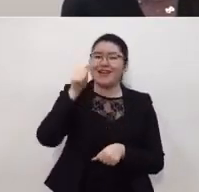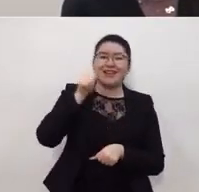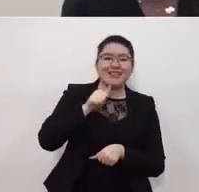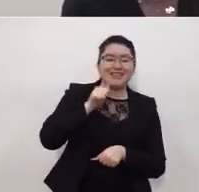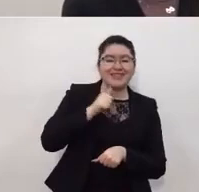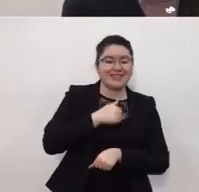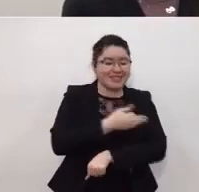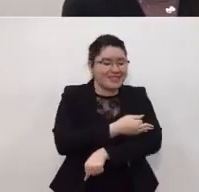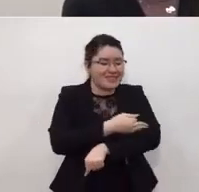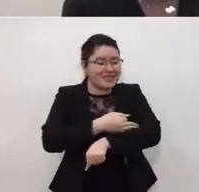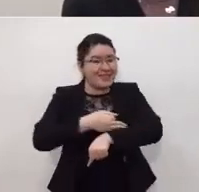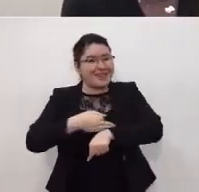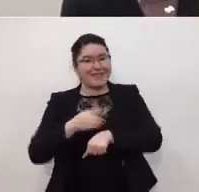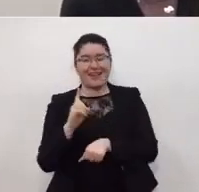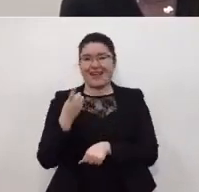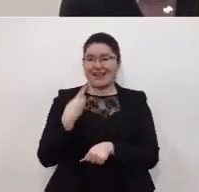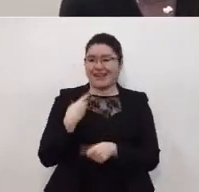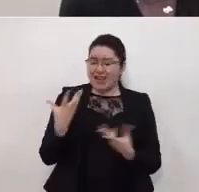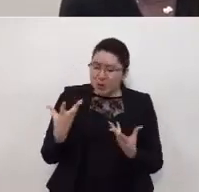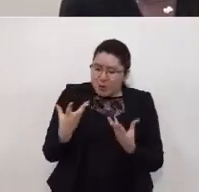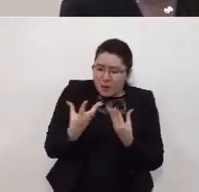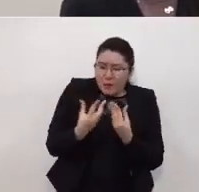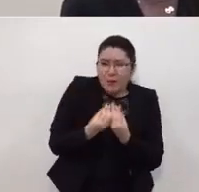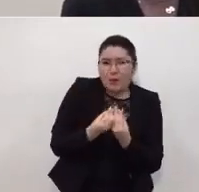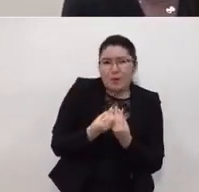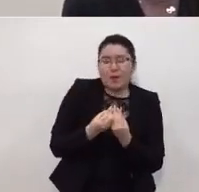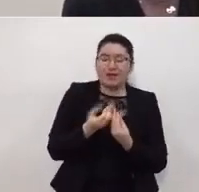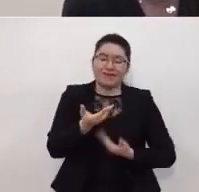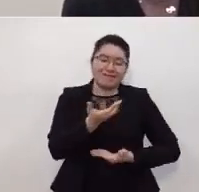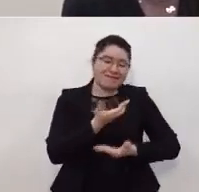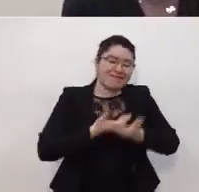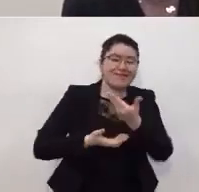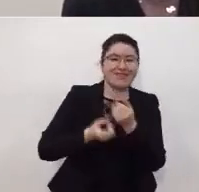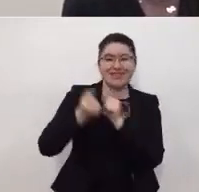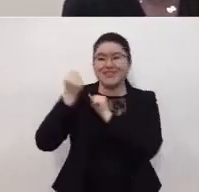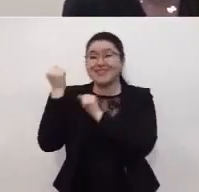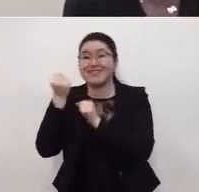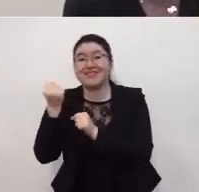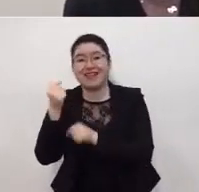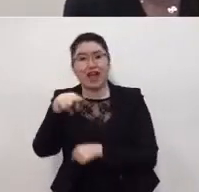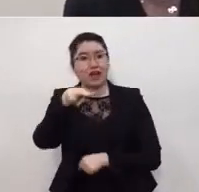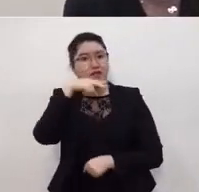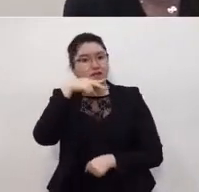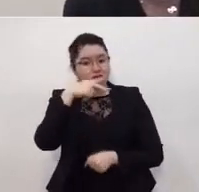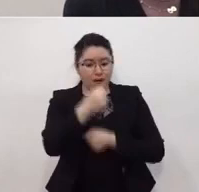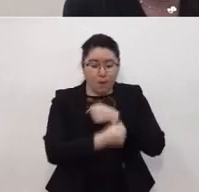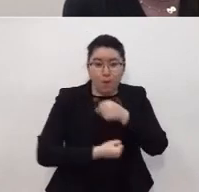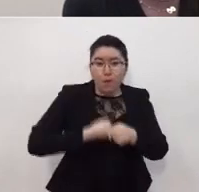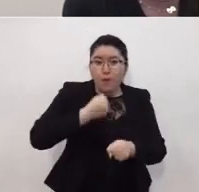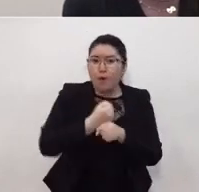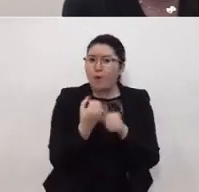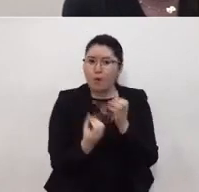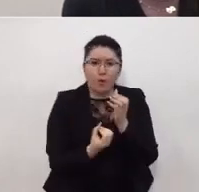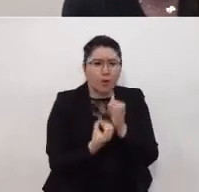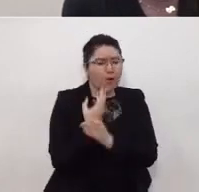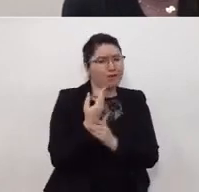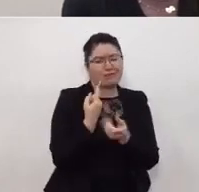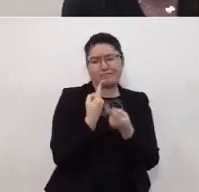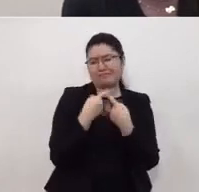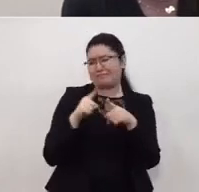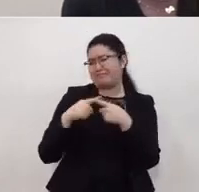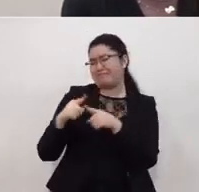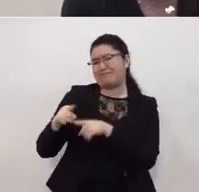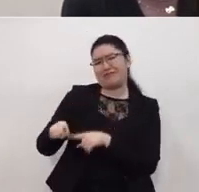reunirnos para tener fiestas convivencia posadas la navidad el año nuevo y otros rituales